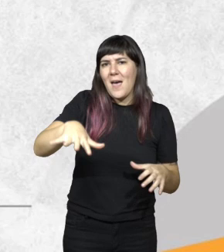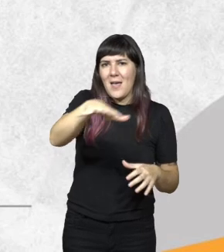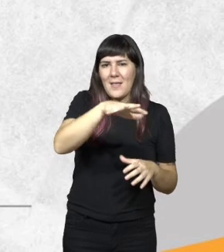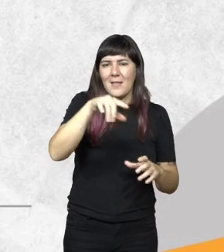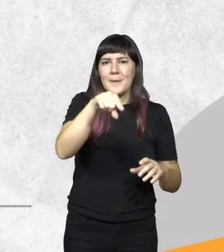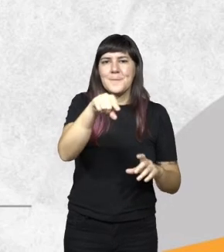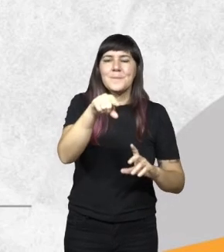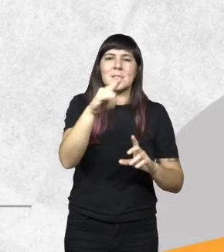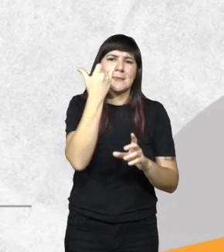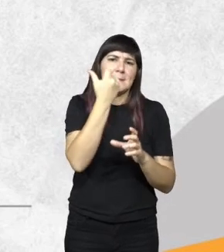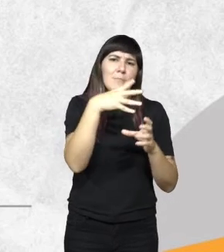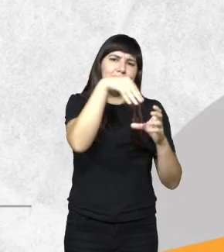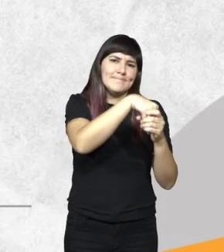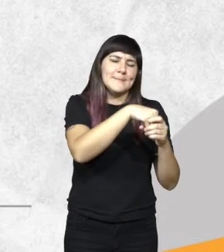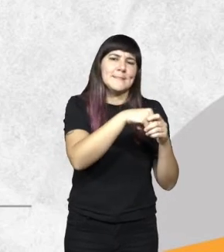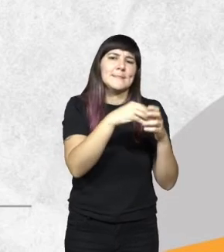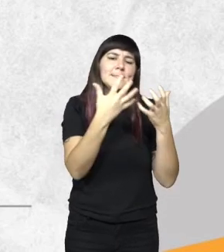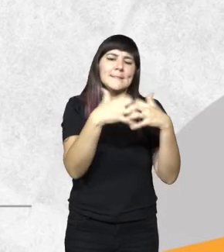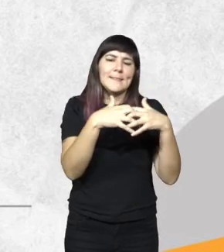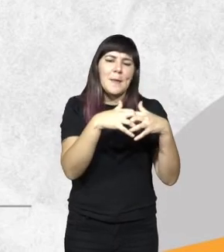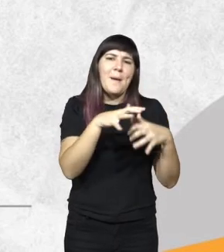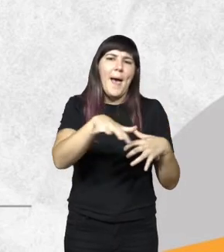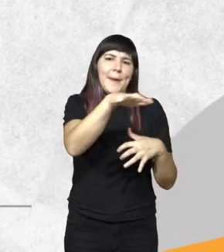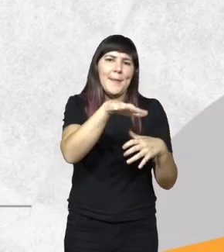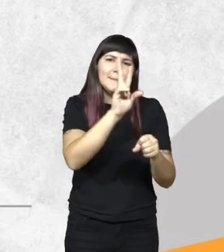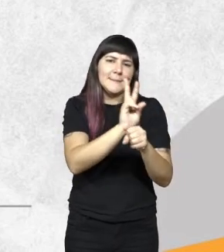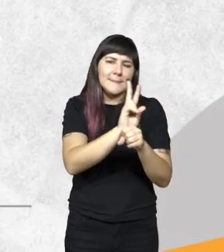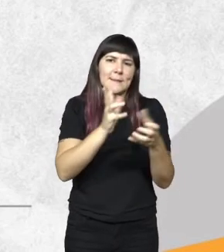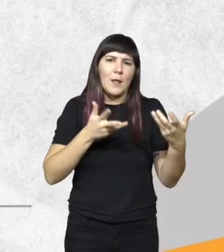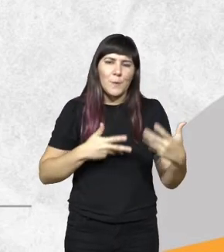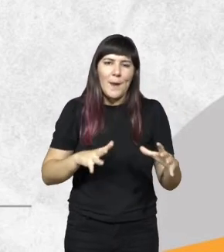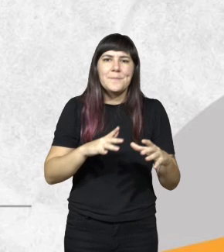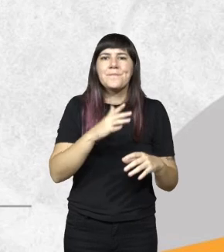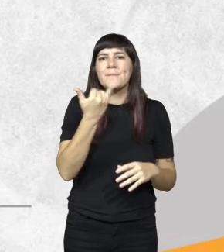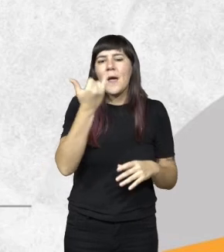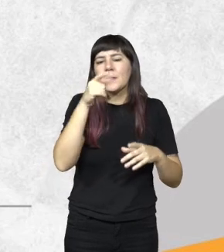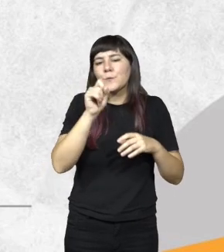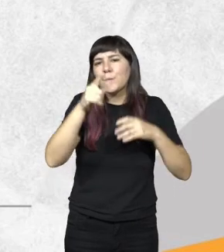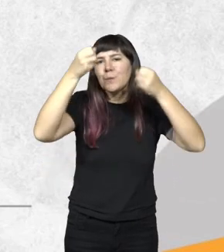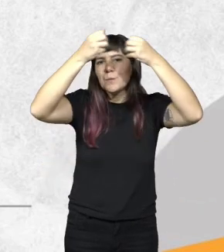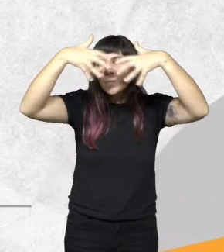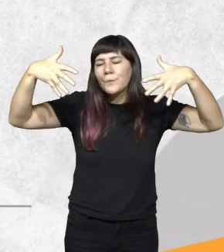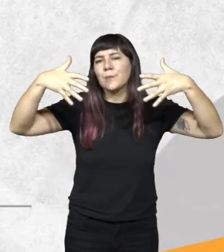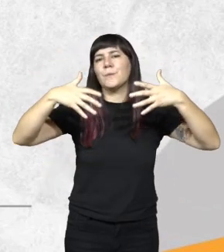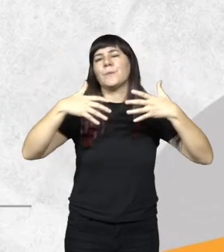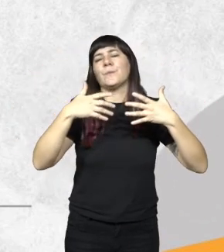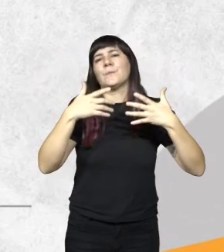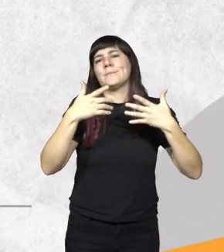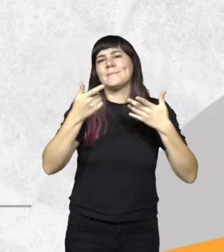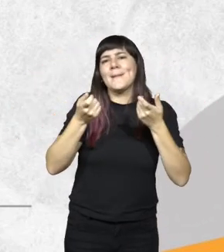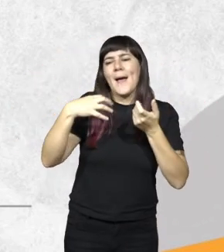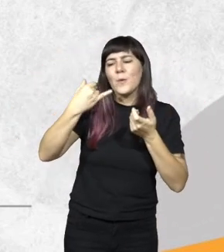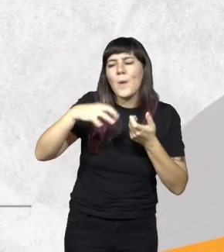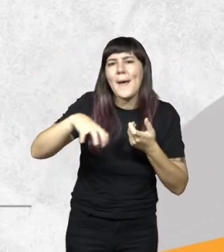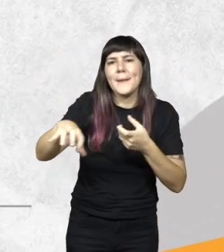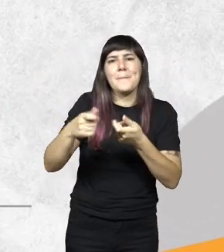ya integrada no es cierto al sistema de áreas naturales protegidas tiene su estructura orgánica con un área de manejo un área de manejo